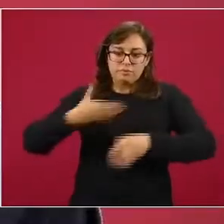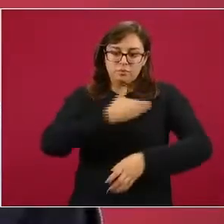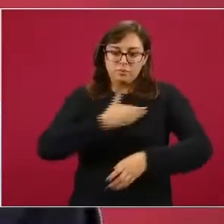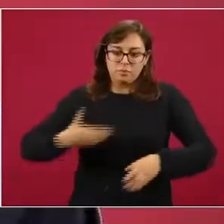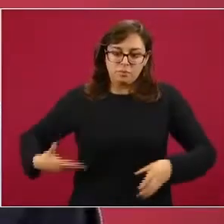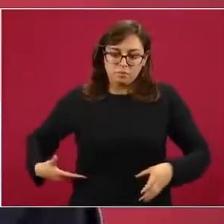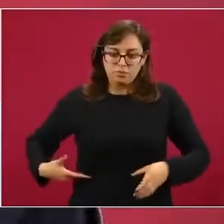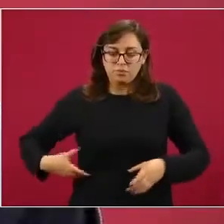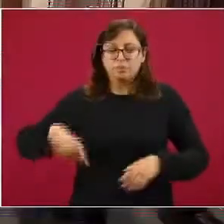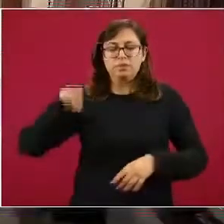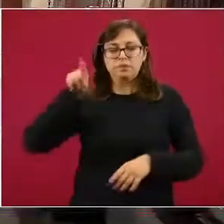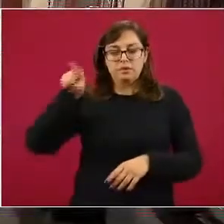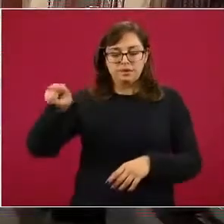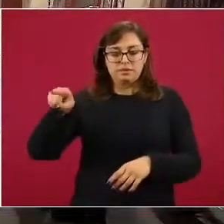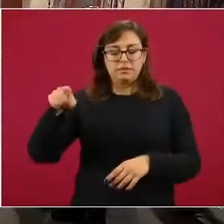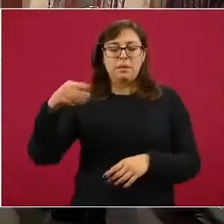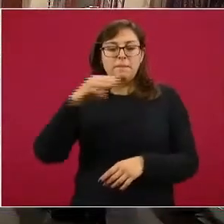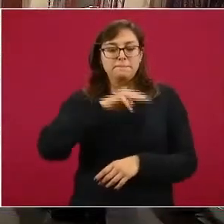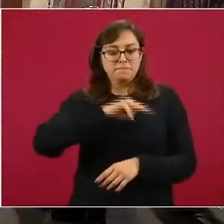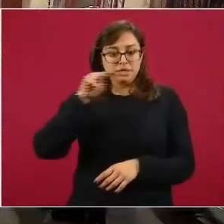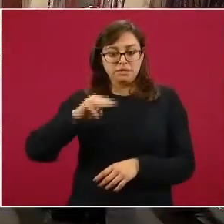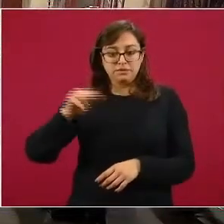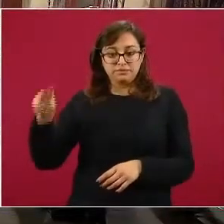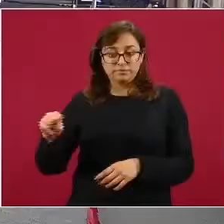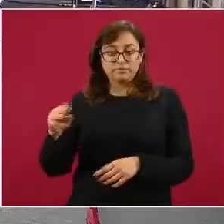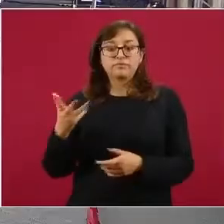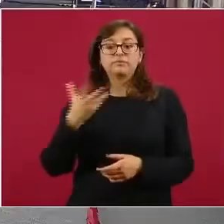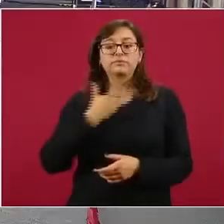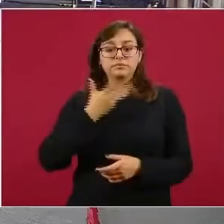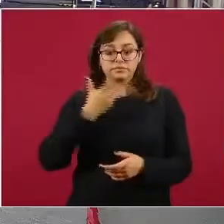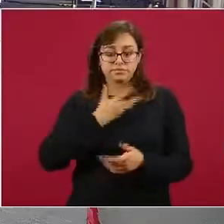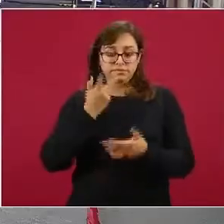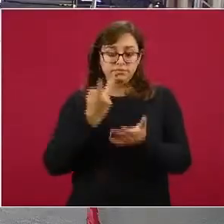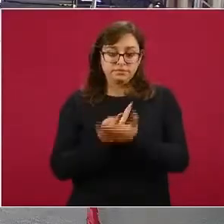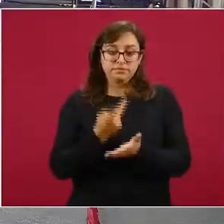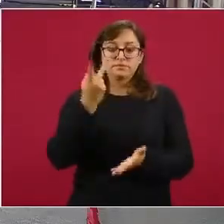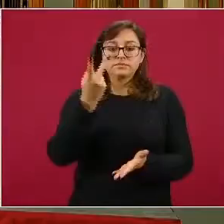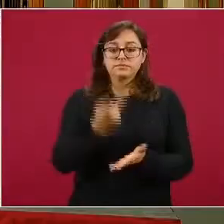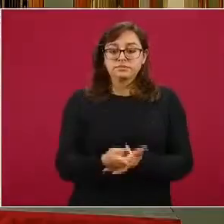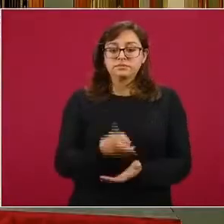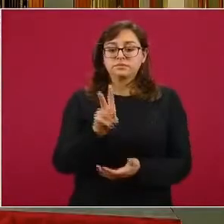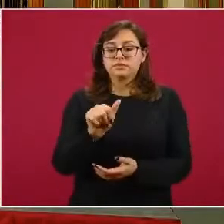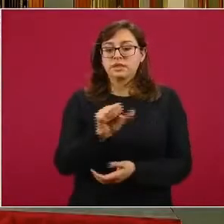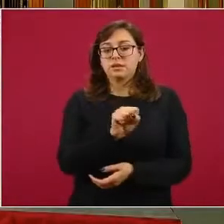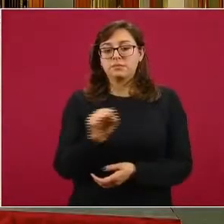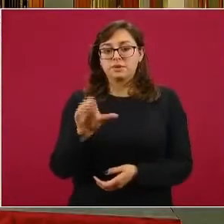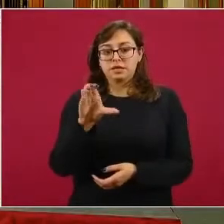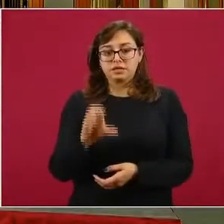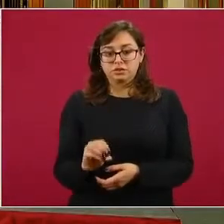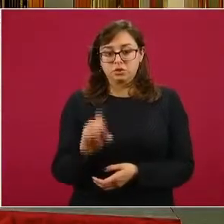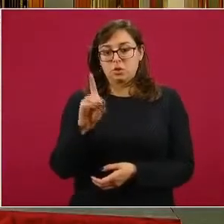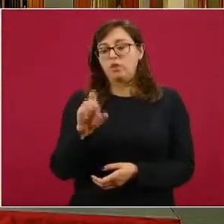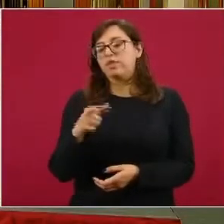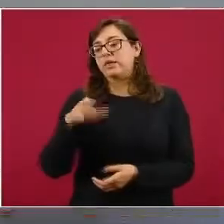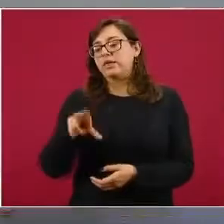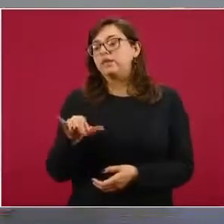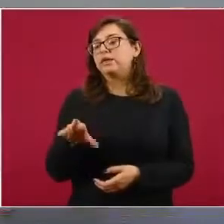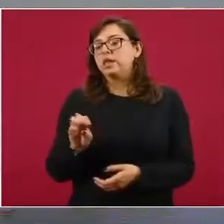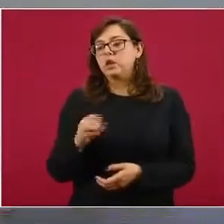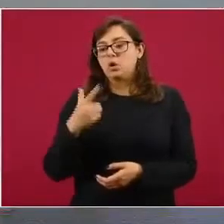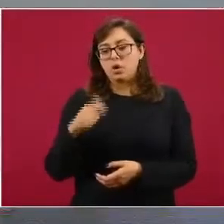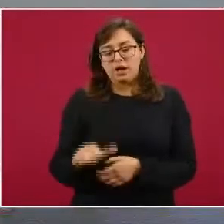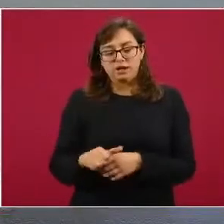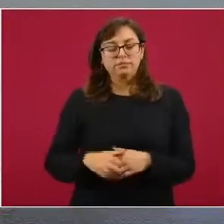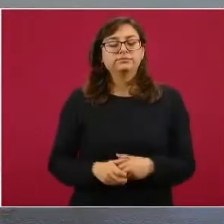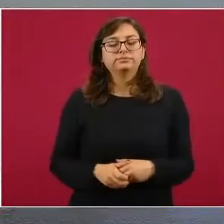presea, una condecoración, que es la condecoración vasco de Quiroja. Esta condecoración tiene ya